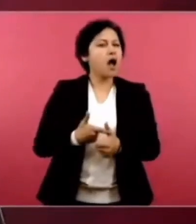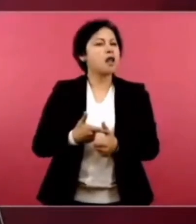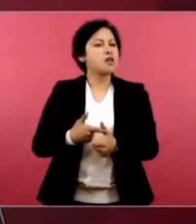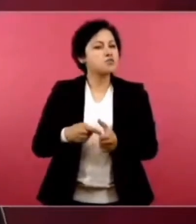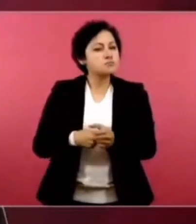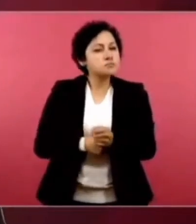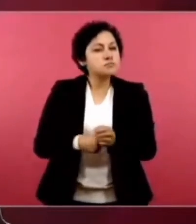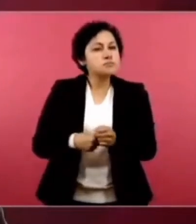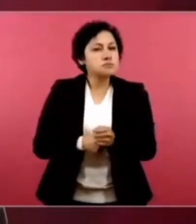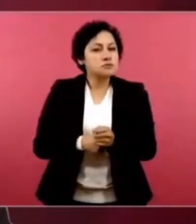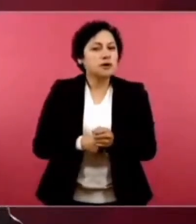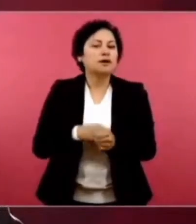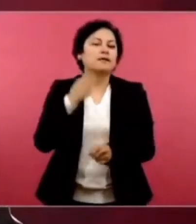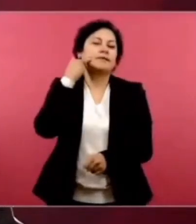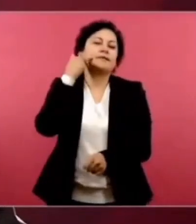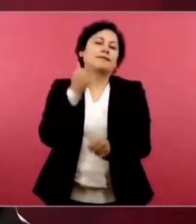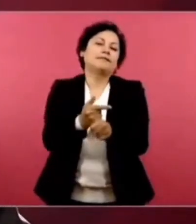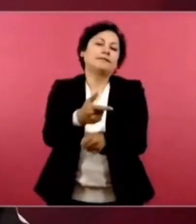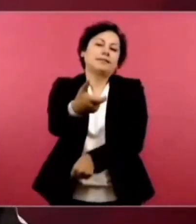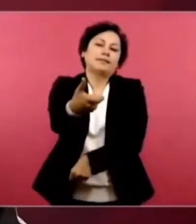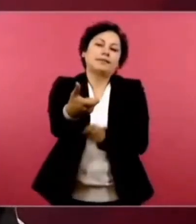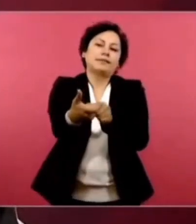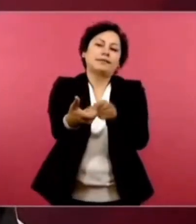Entonces, cambiamos eso.